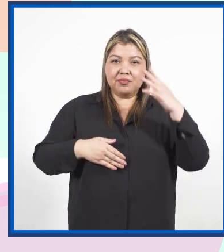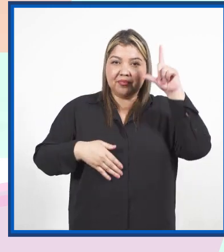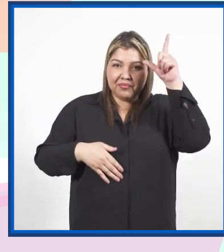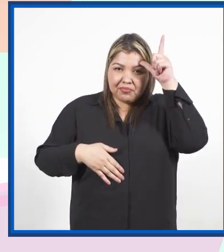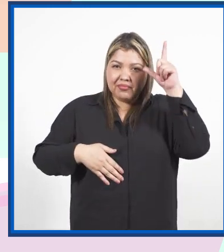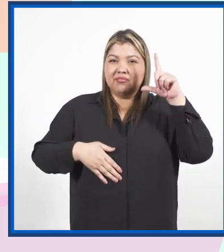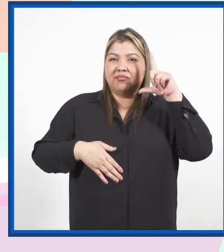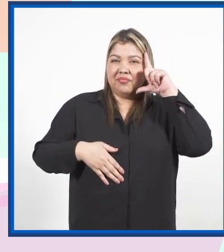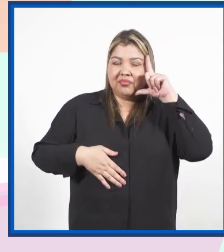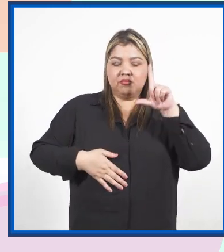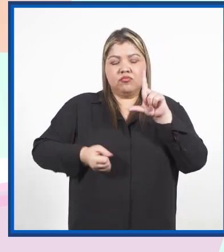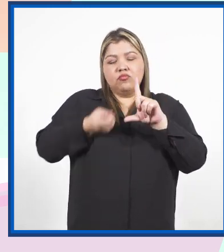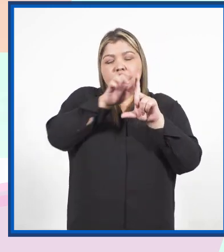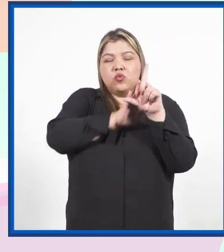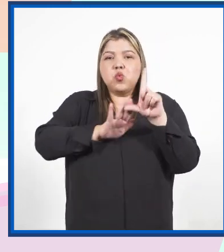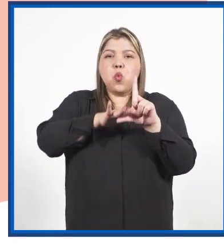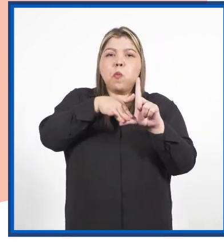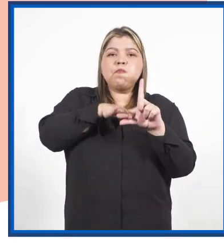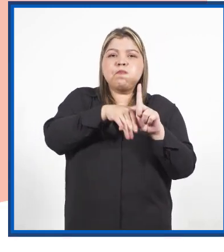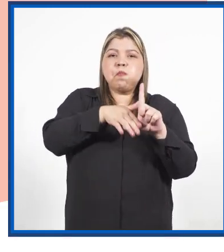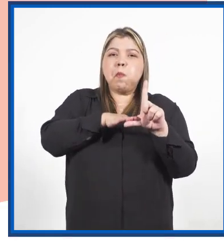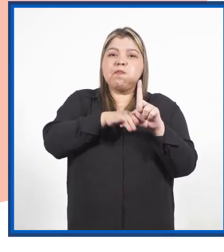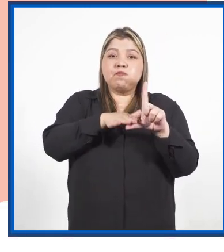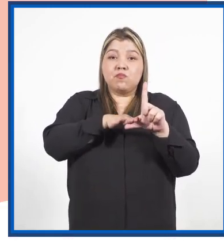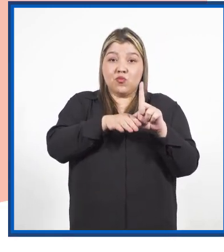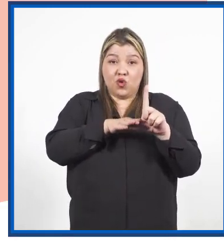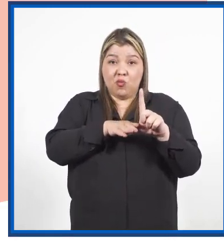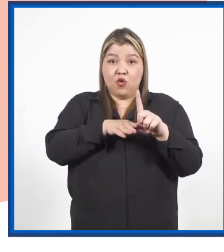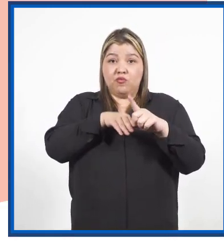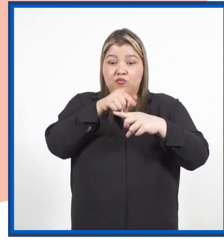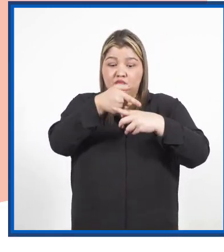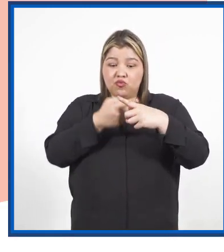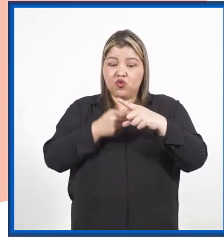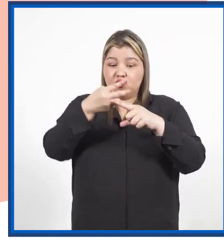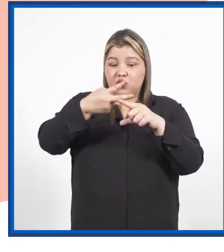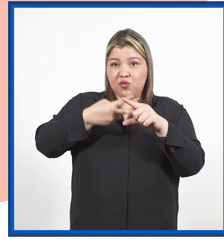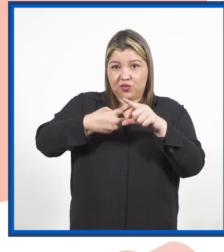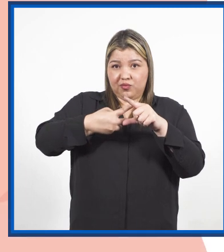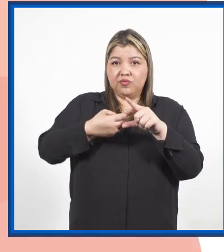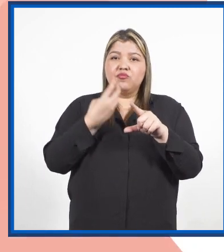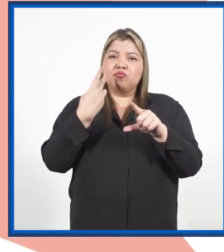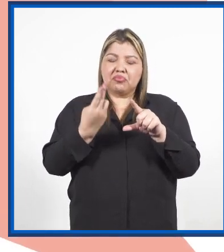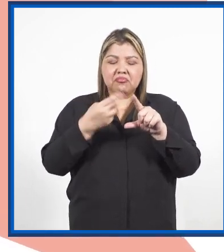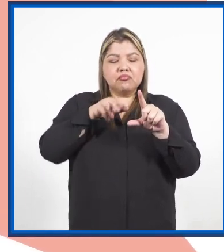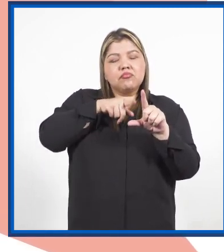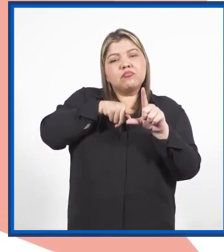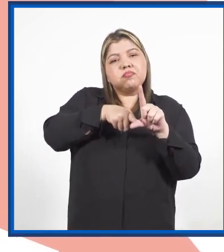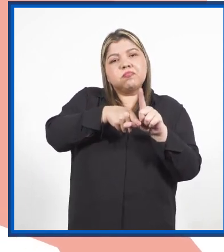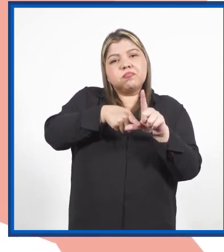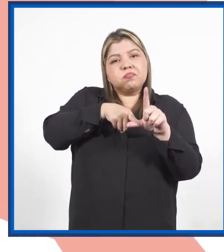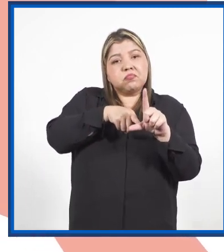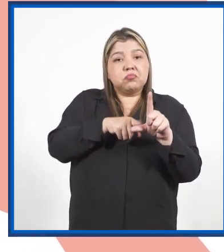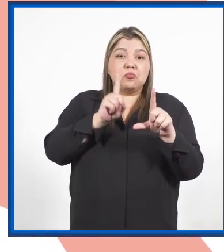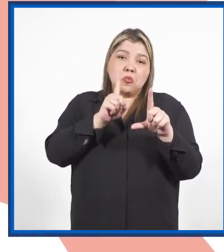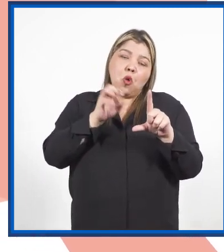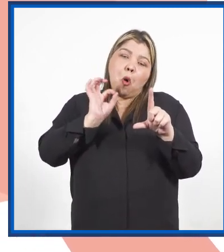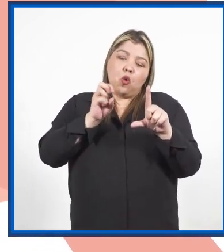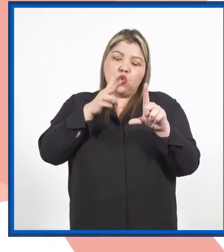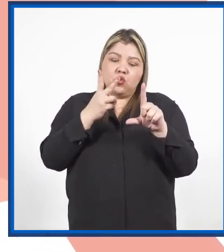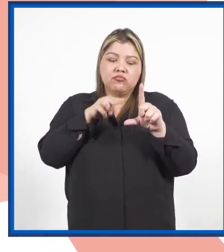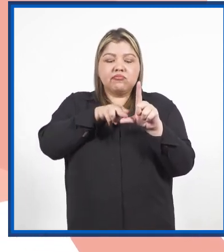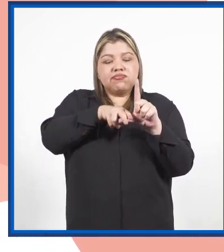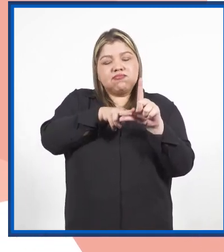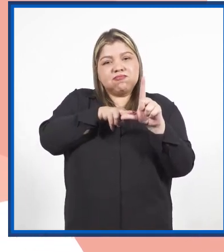la circulación en la zona genital. Masajee los labios mayores y menores, utilizando uno o dos